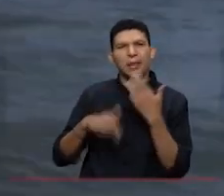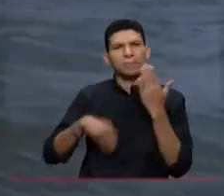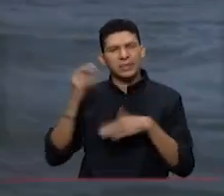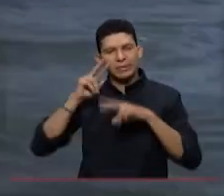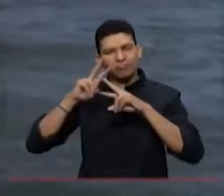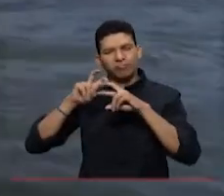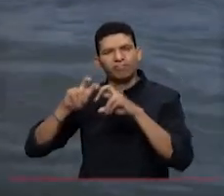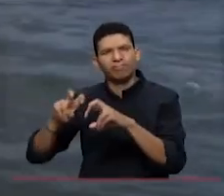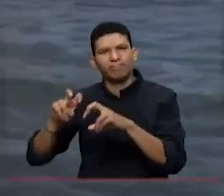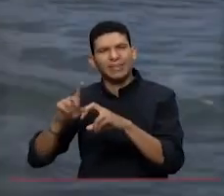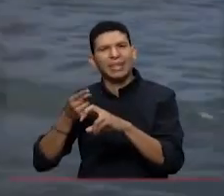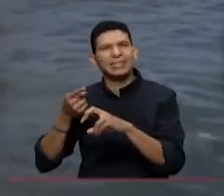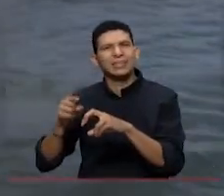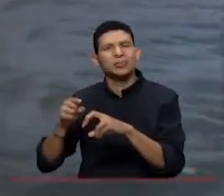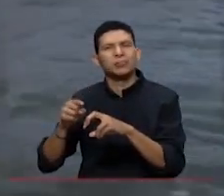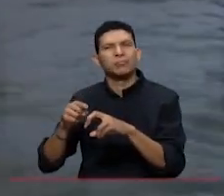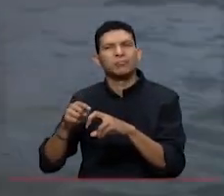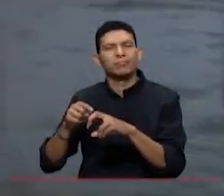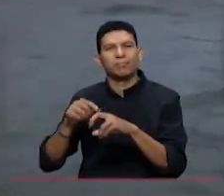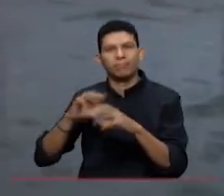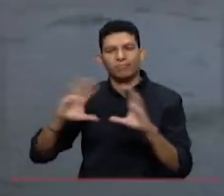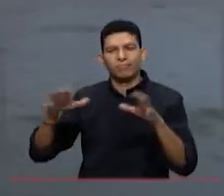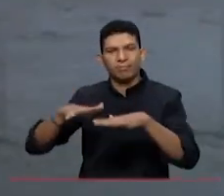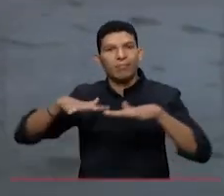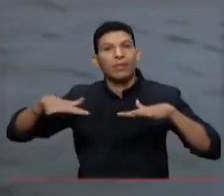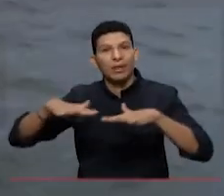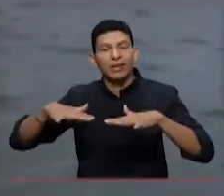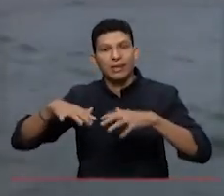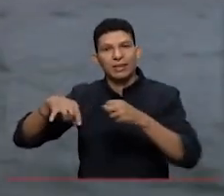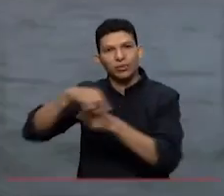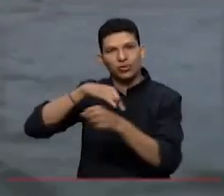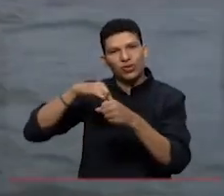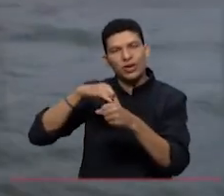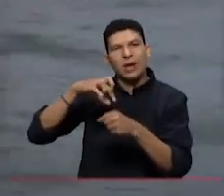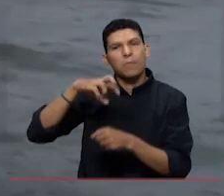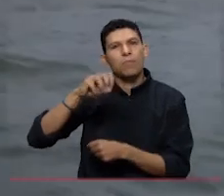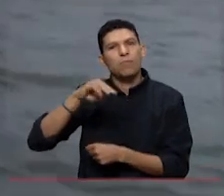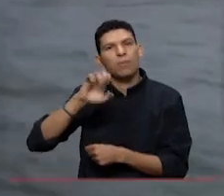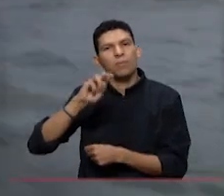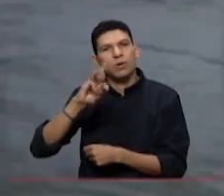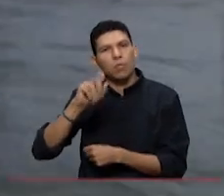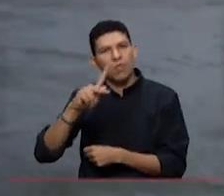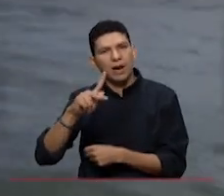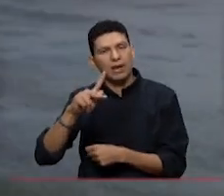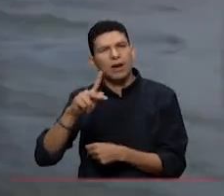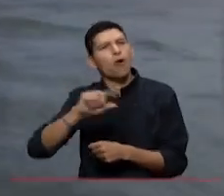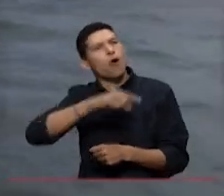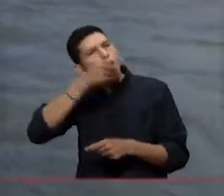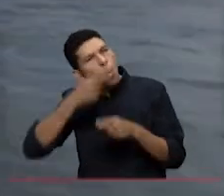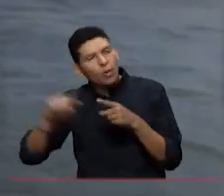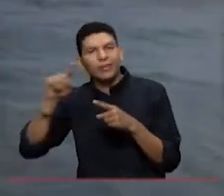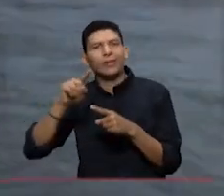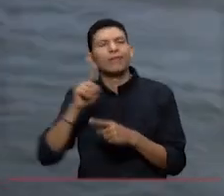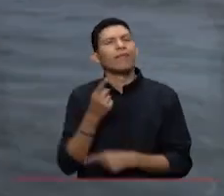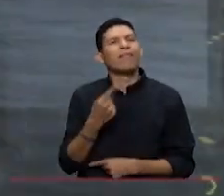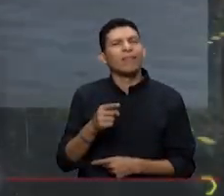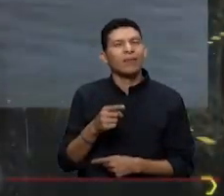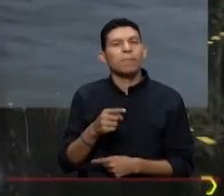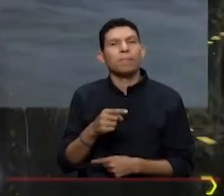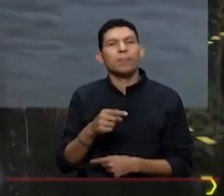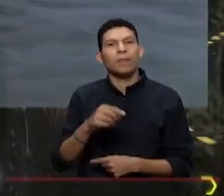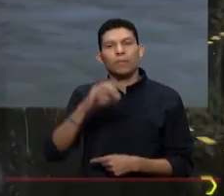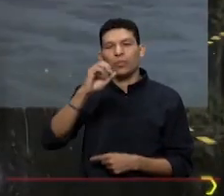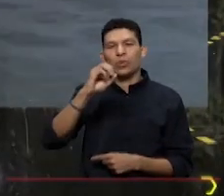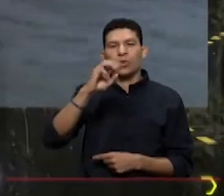investigar esto de las unidades ambientales costeras y los POMIWAC, y ahora aparece otra cifra que es las